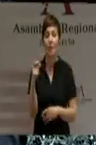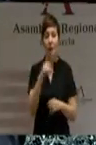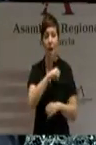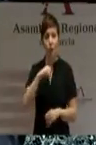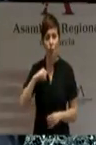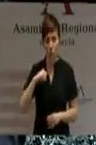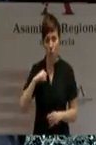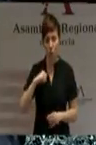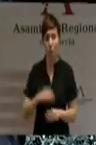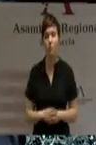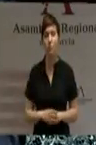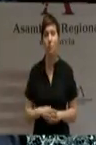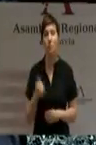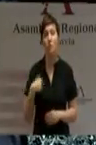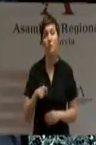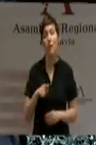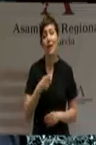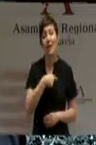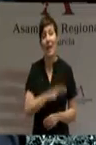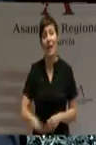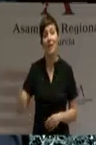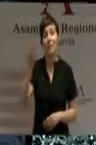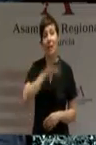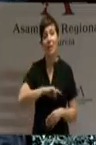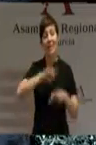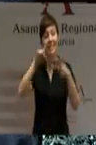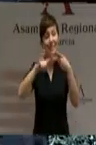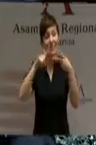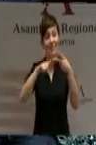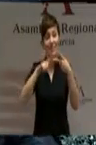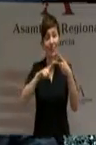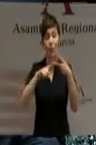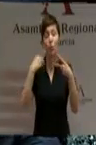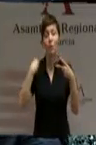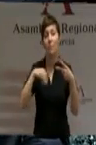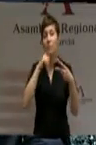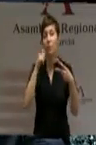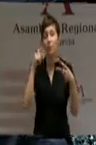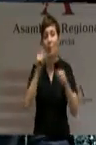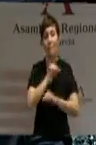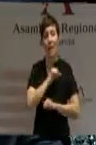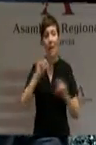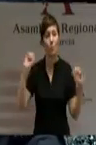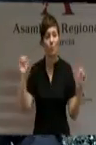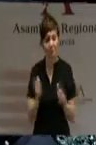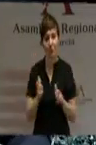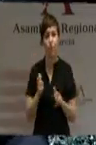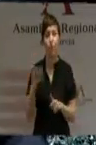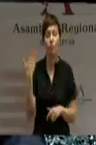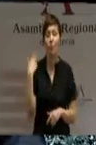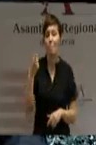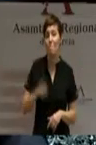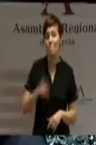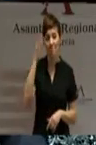Somos la segunda provincia española con mayor bajada del paro en el mes de marzo. Y llevamos cinco meses